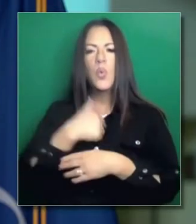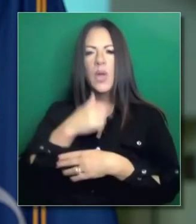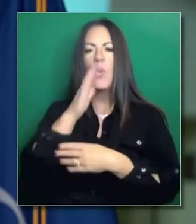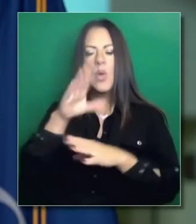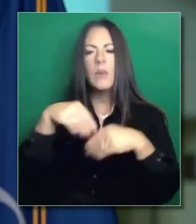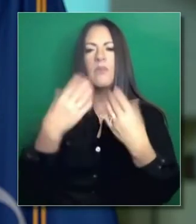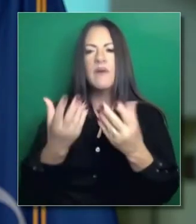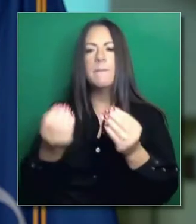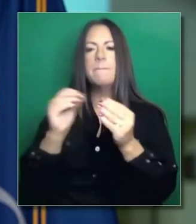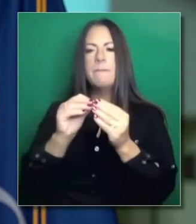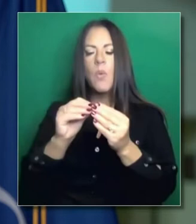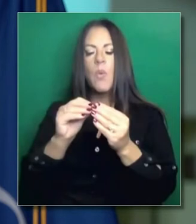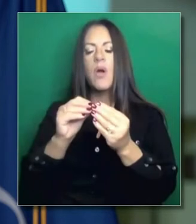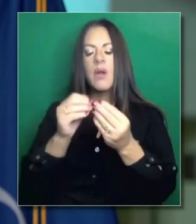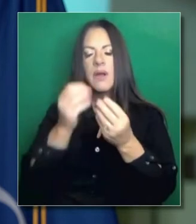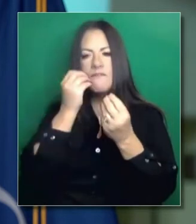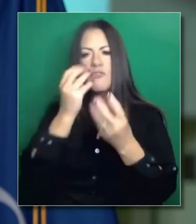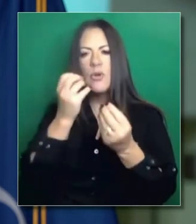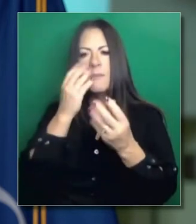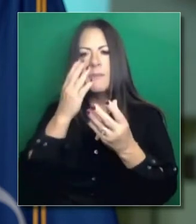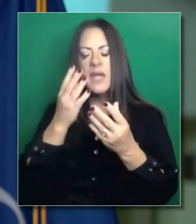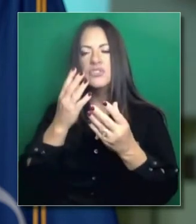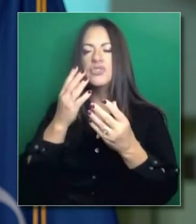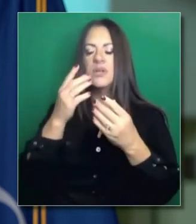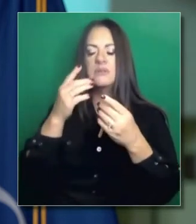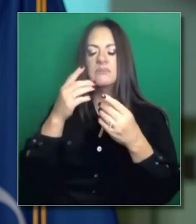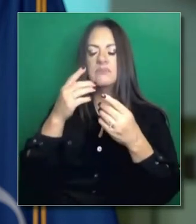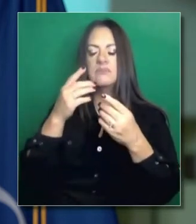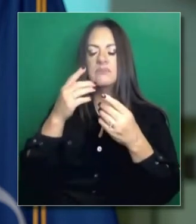y más. Detalles. Sobre esto. En los días. Venideros.